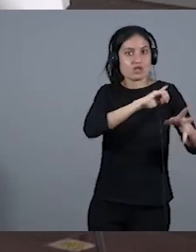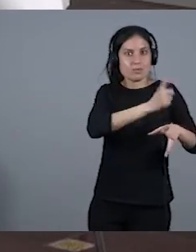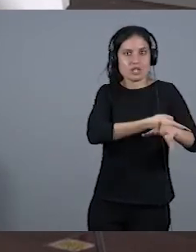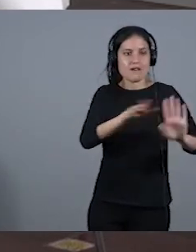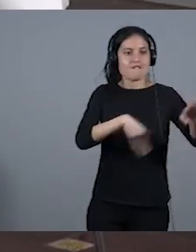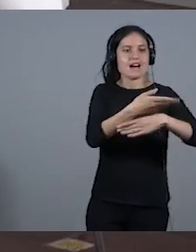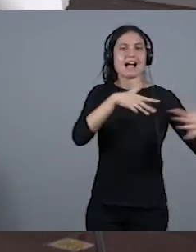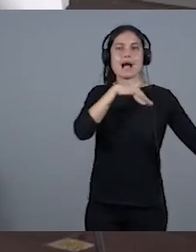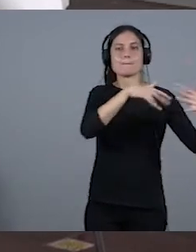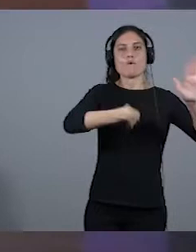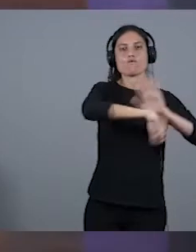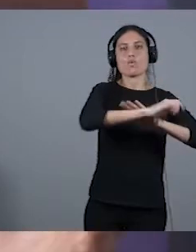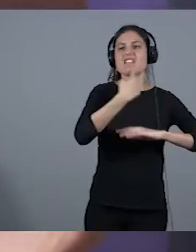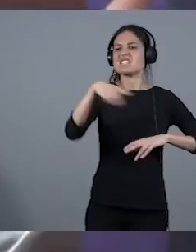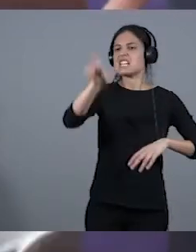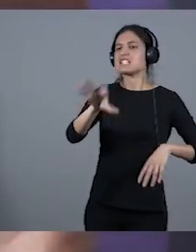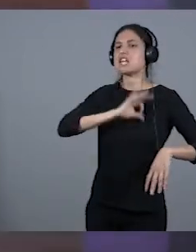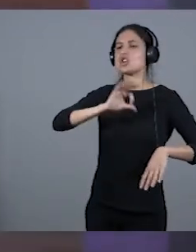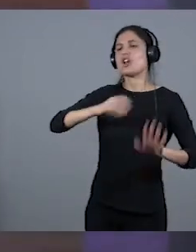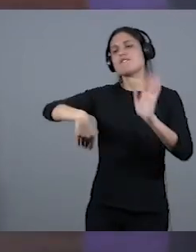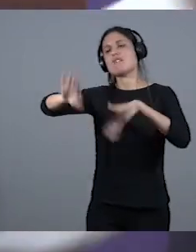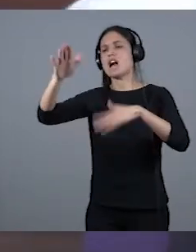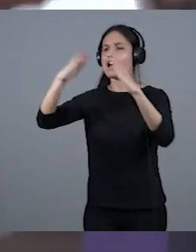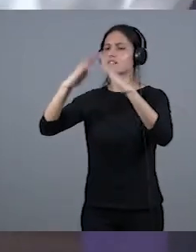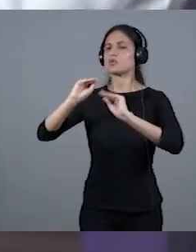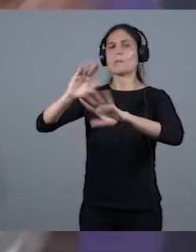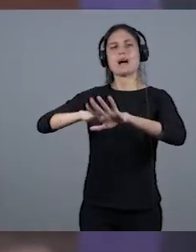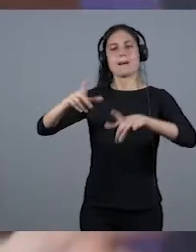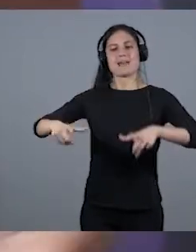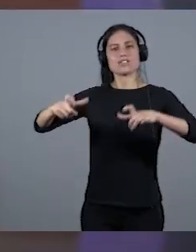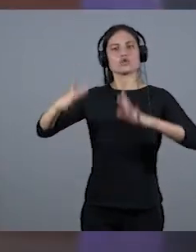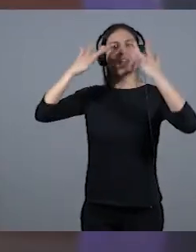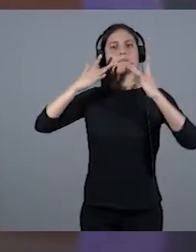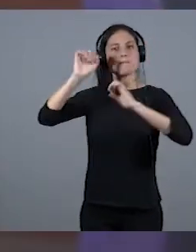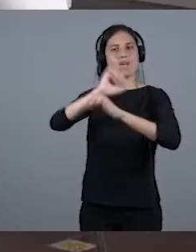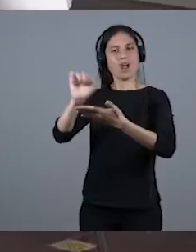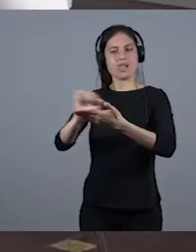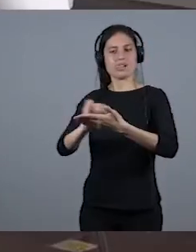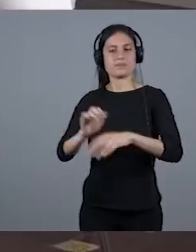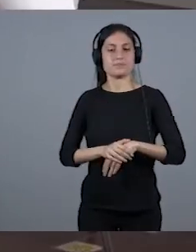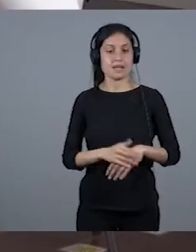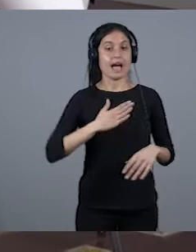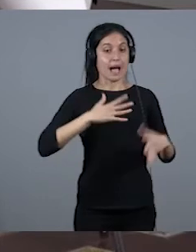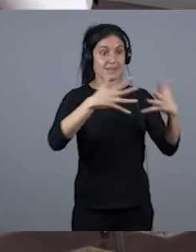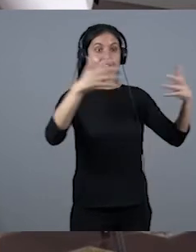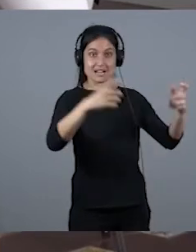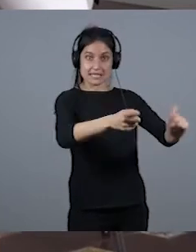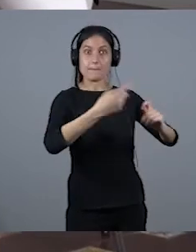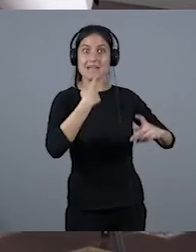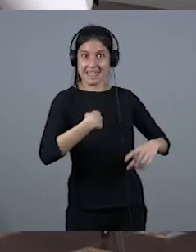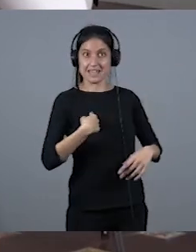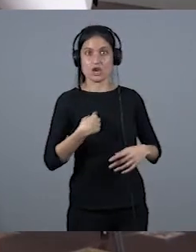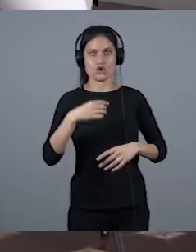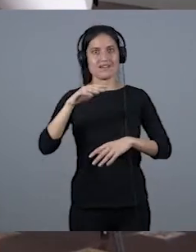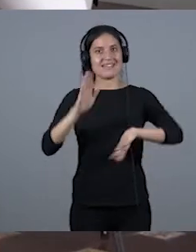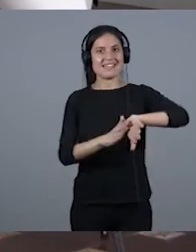fútbol y les decían, señora, usted vayas a su casa a lavar los platos, ¿no? O sea... Bueno, pues... Yo tenía 14 años